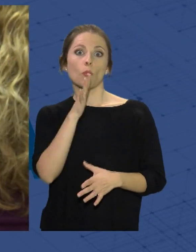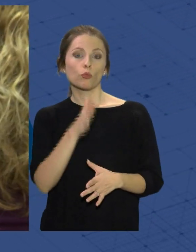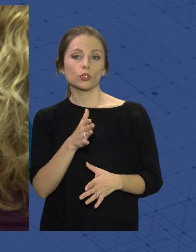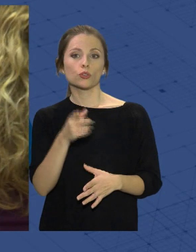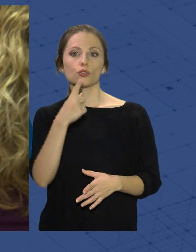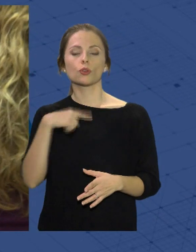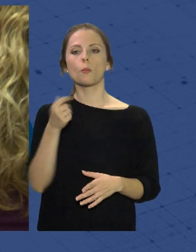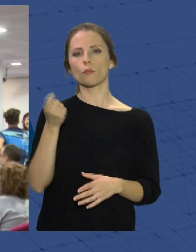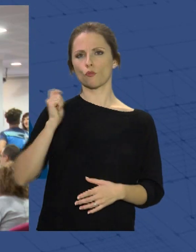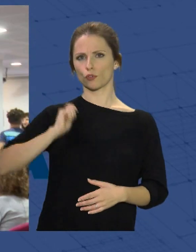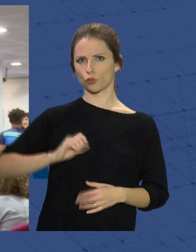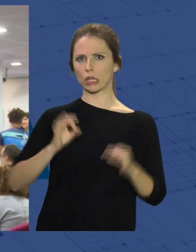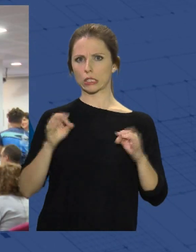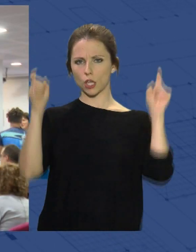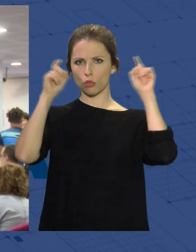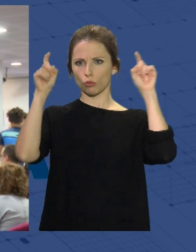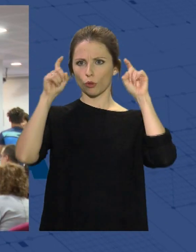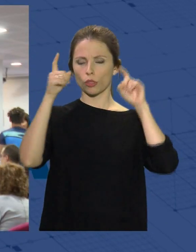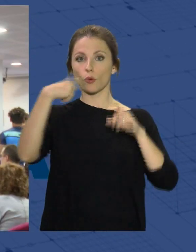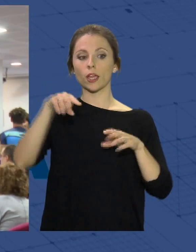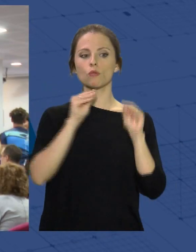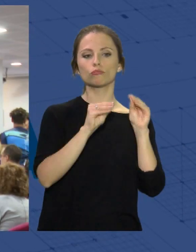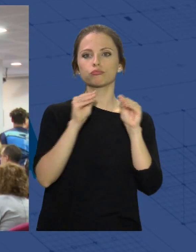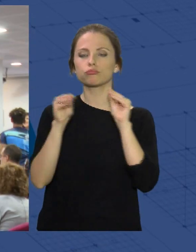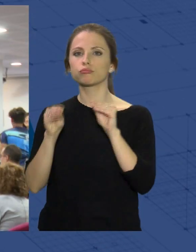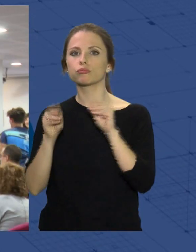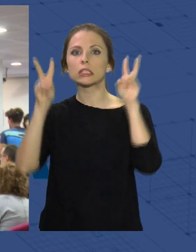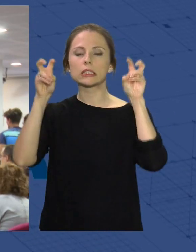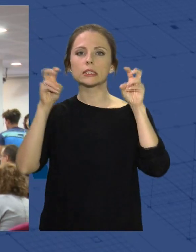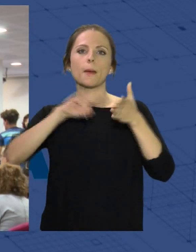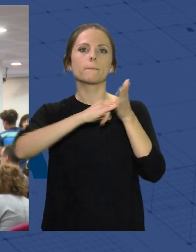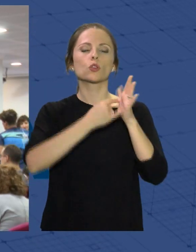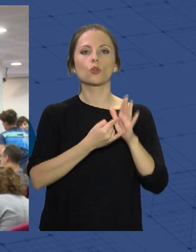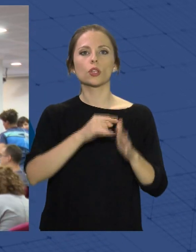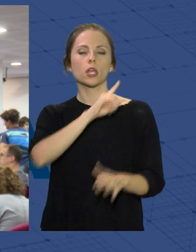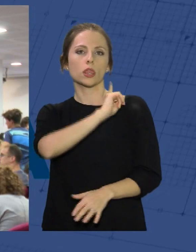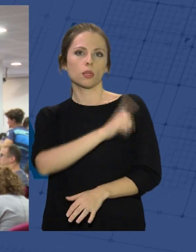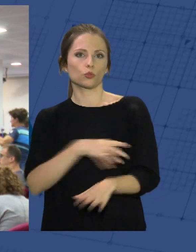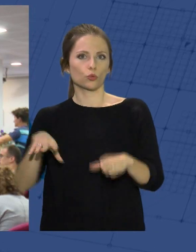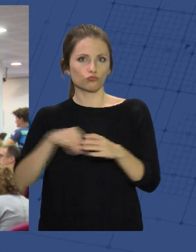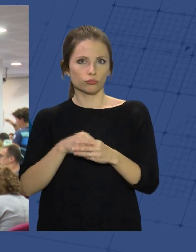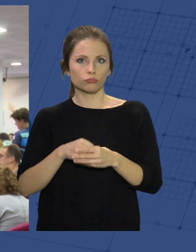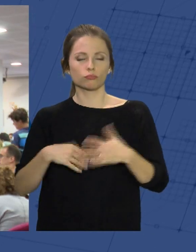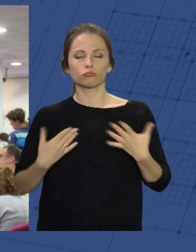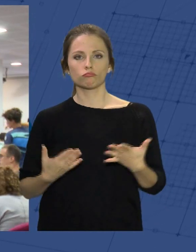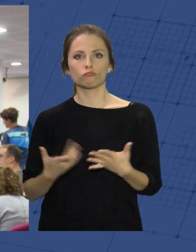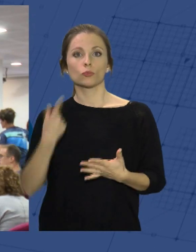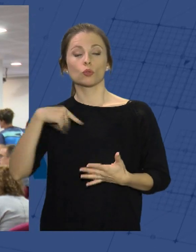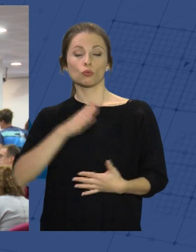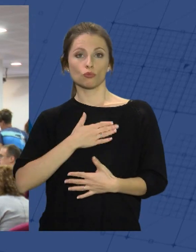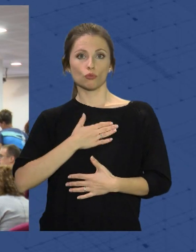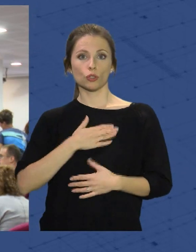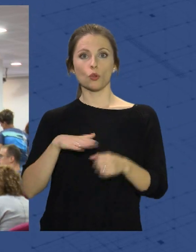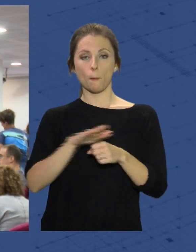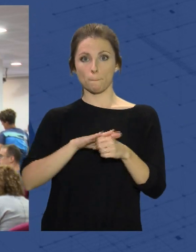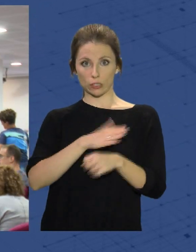profesionales de la educación se van a formar sobre la metodología del deporte inclusivo. Nosotros, desde el Patronato